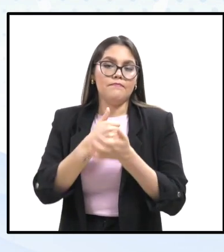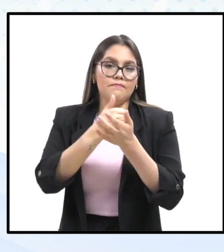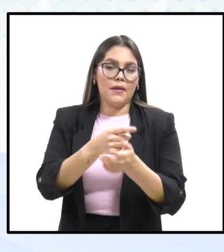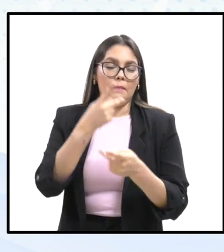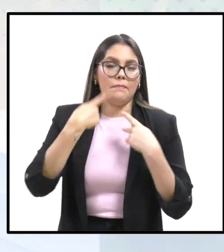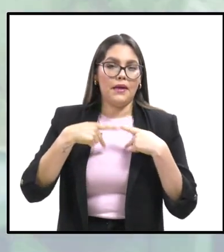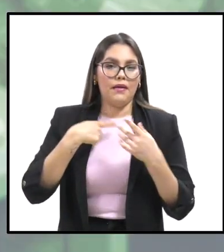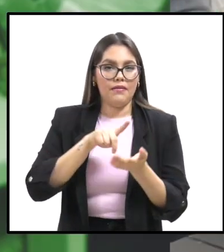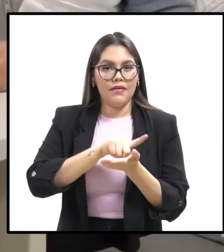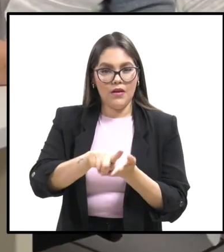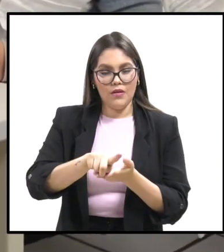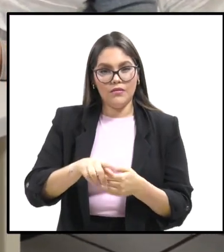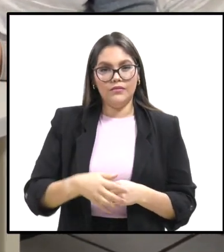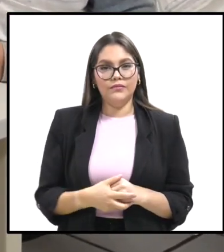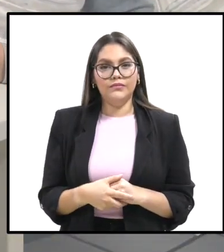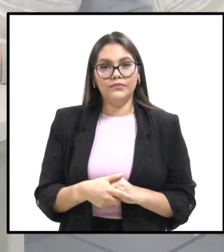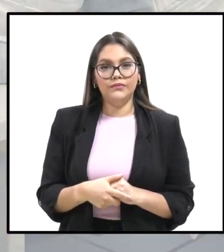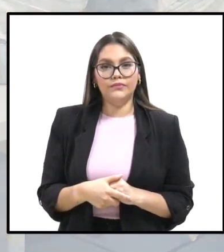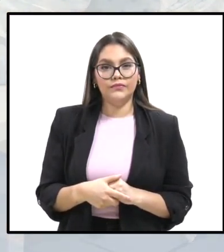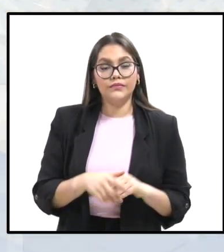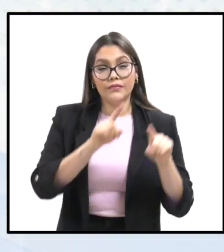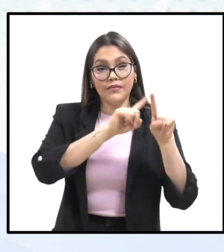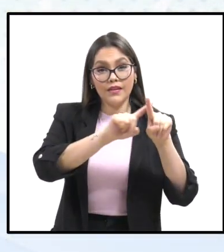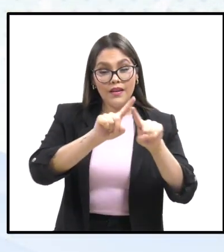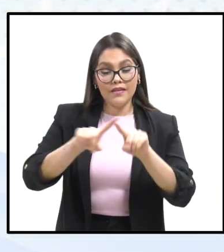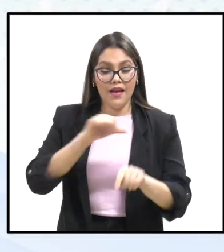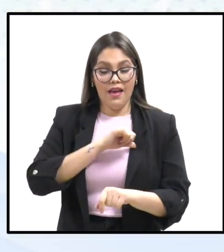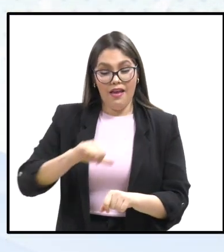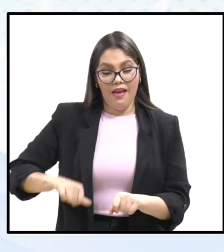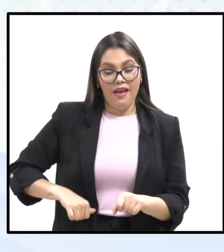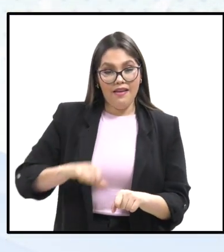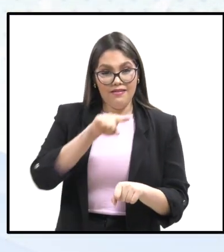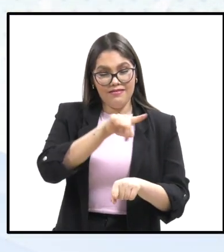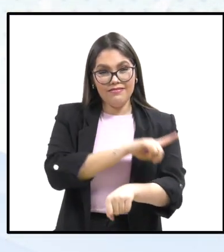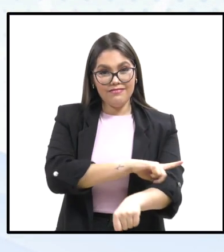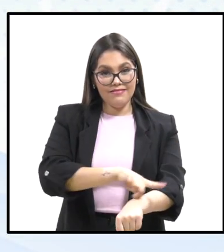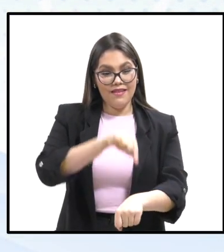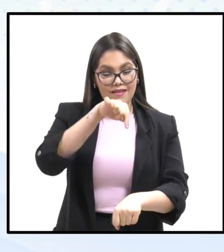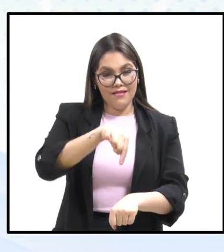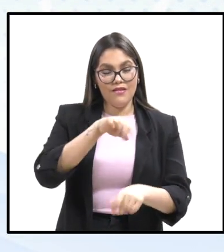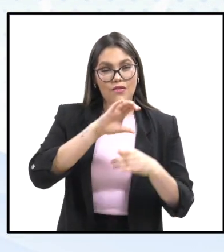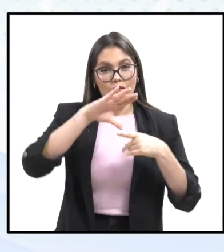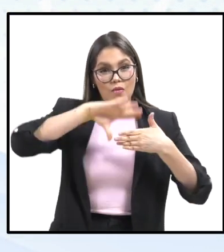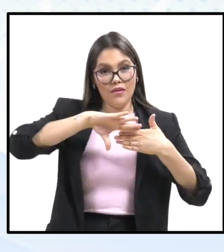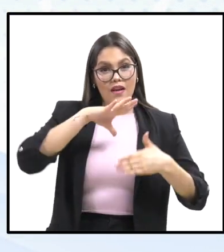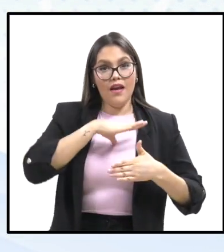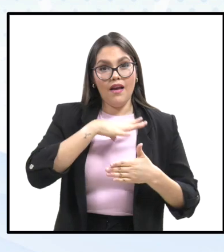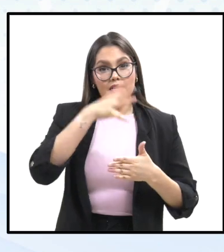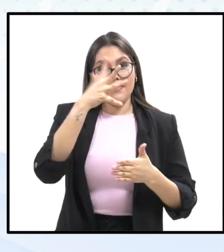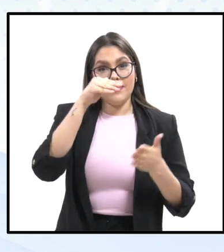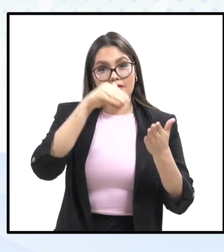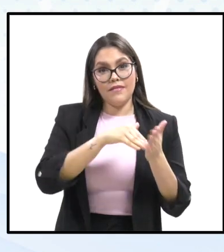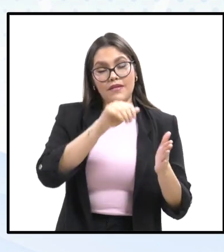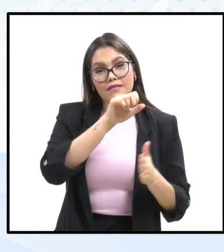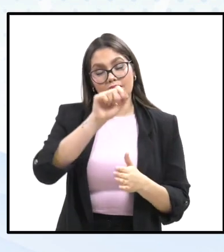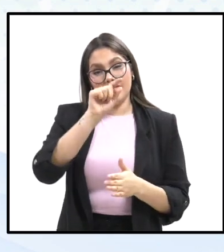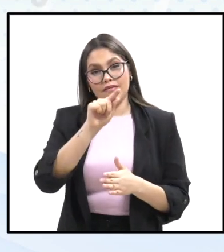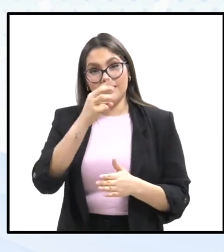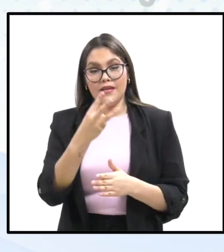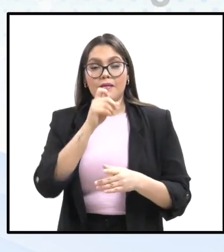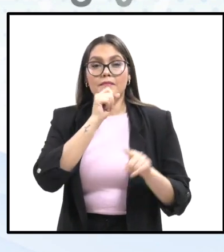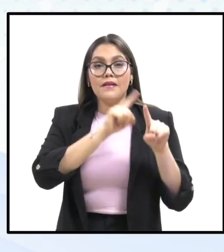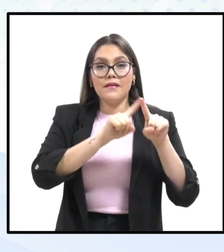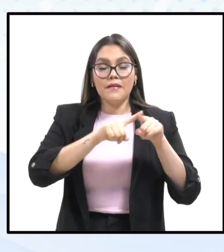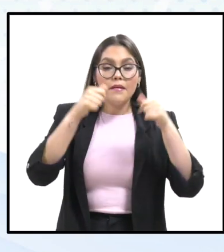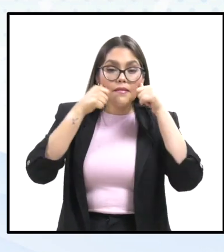de las personas. En las delegaciones de la Comisión en Alcaldías, se brindaron 16.073 servicios